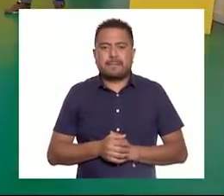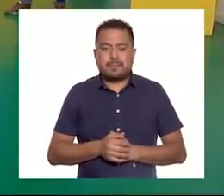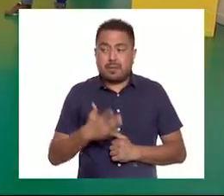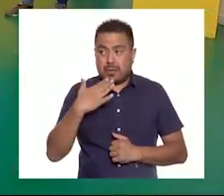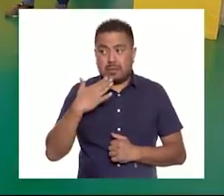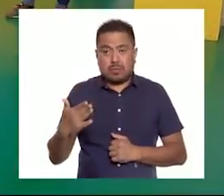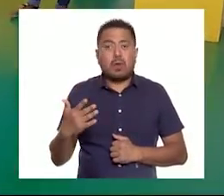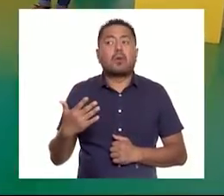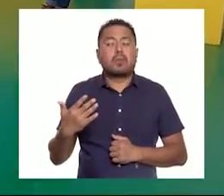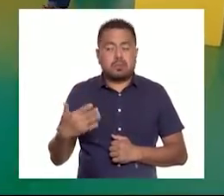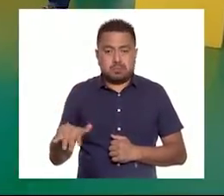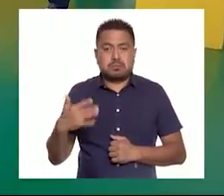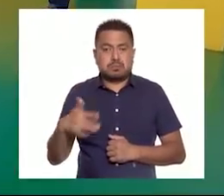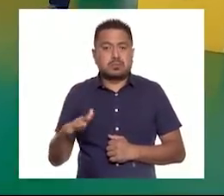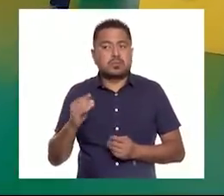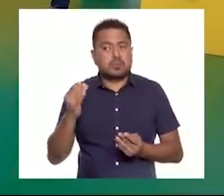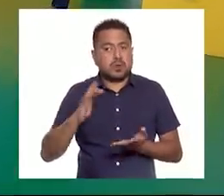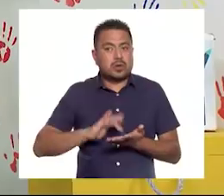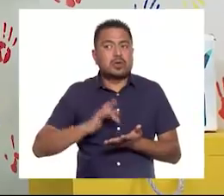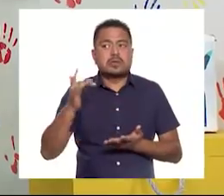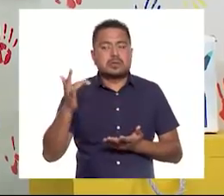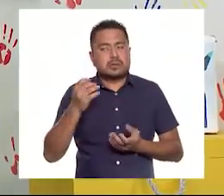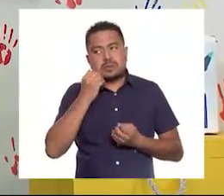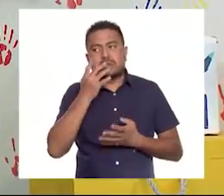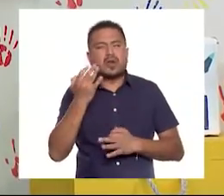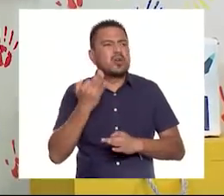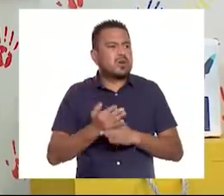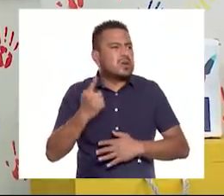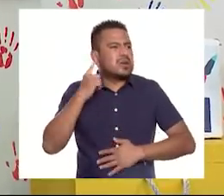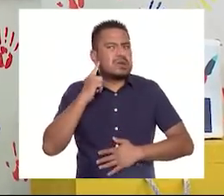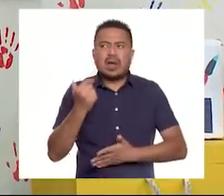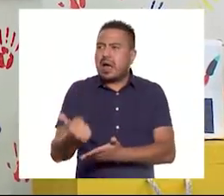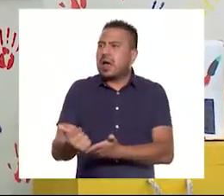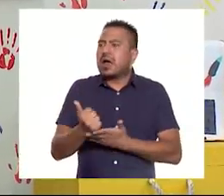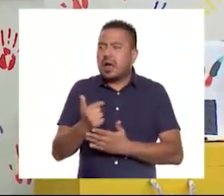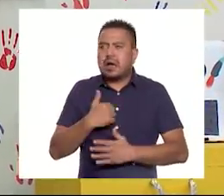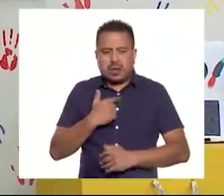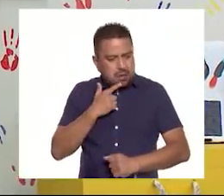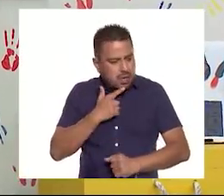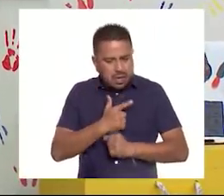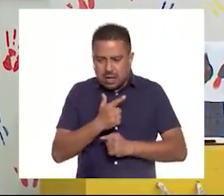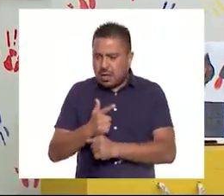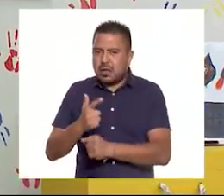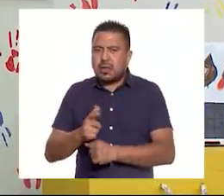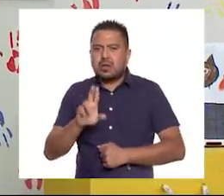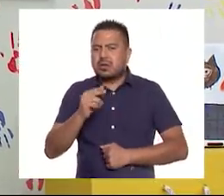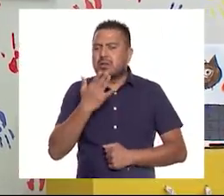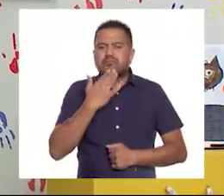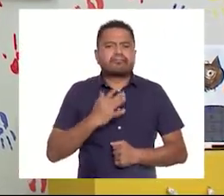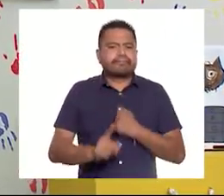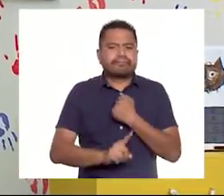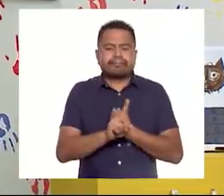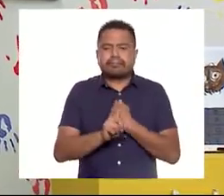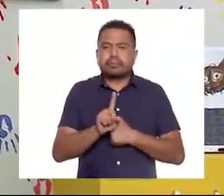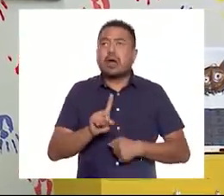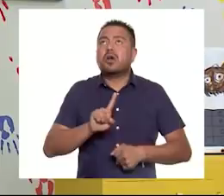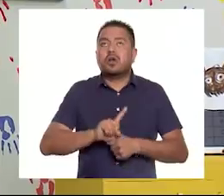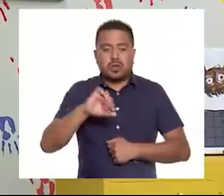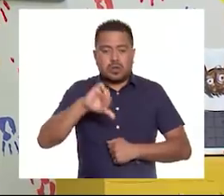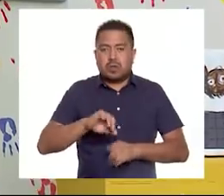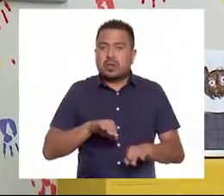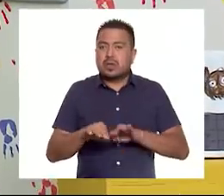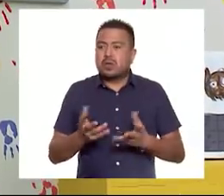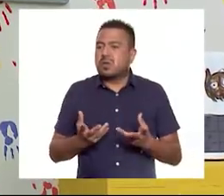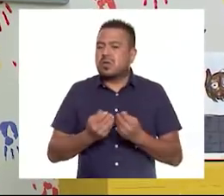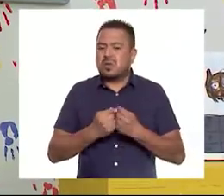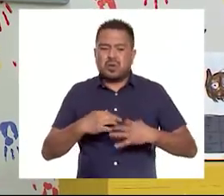Muy bien, Kana, muchas gracias. Qué genial es escucharte y me ayuda a darme cuenta que no hay problema si el día de hoy trabajo